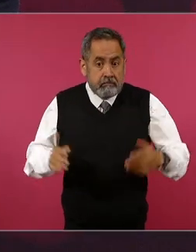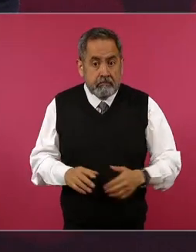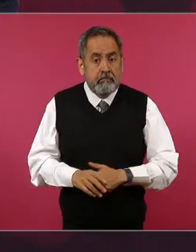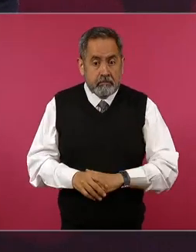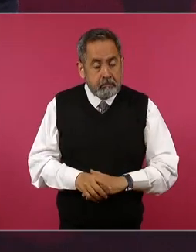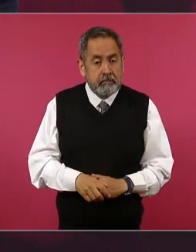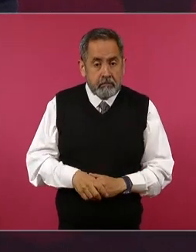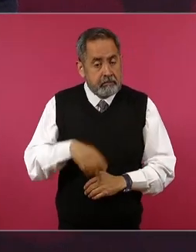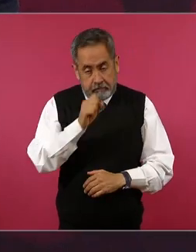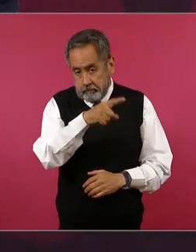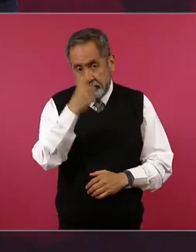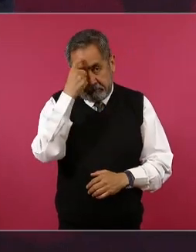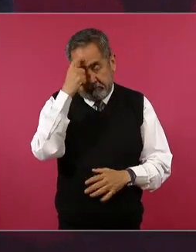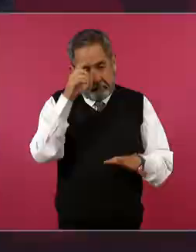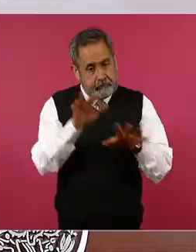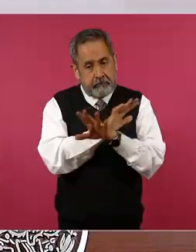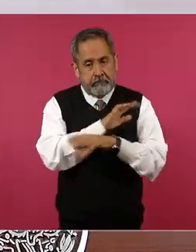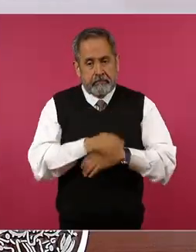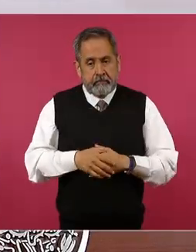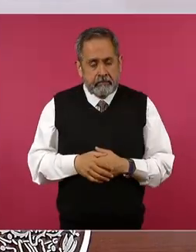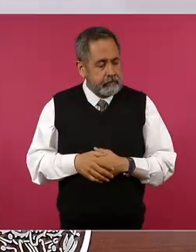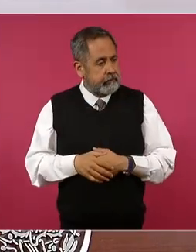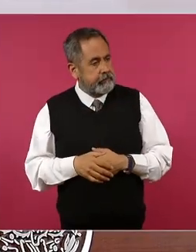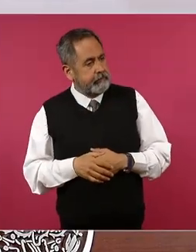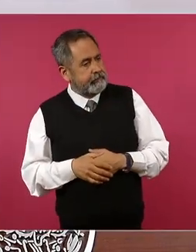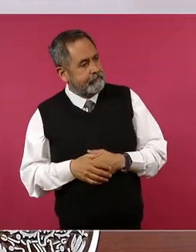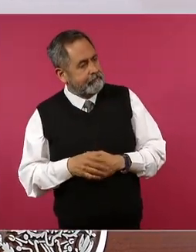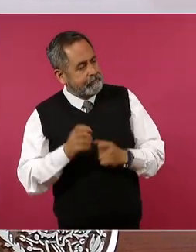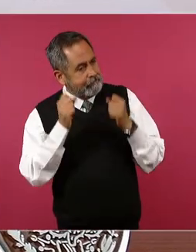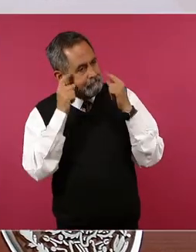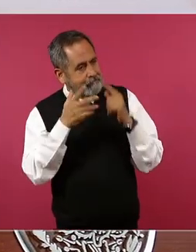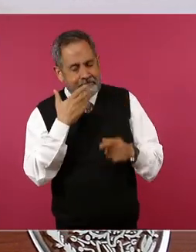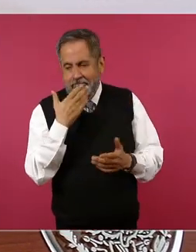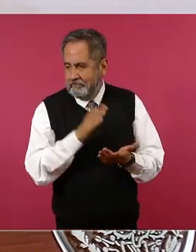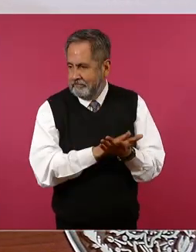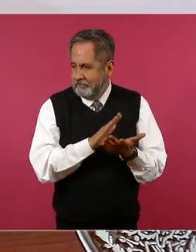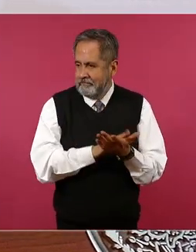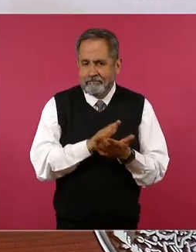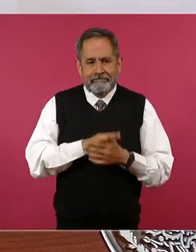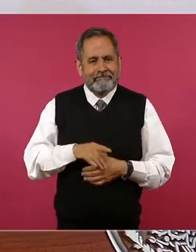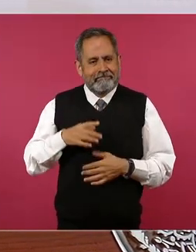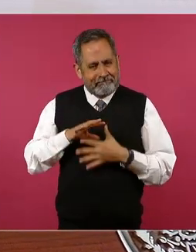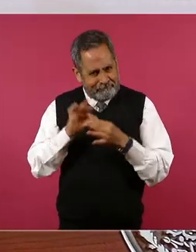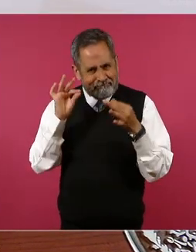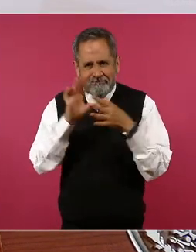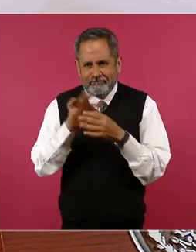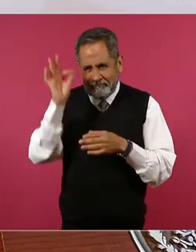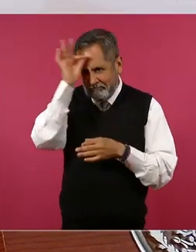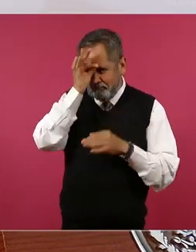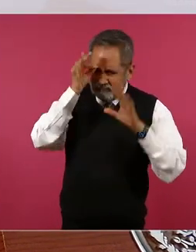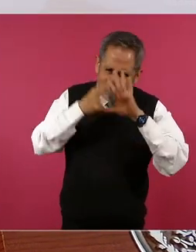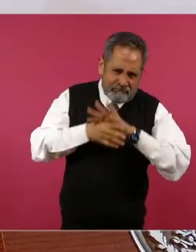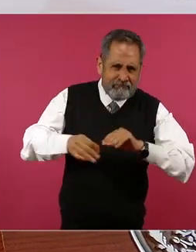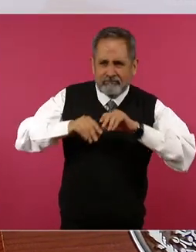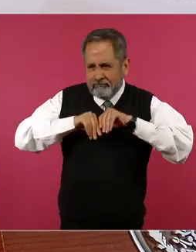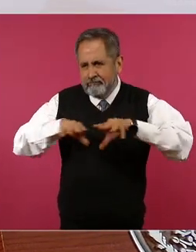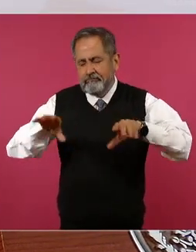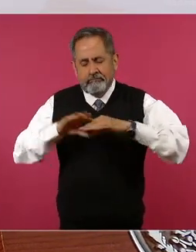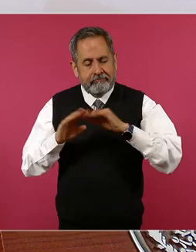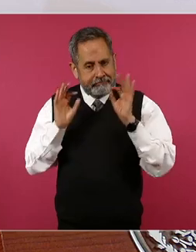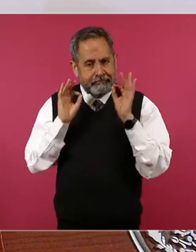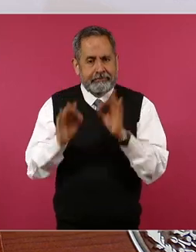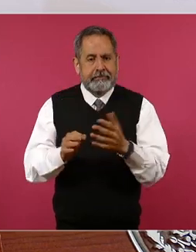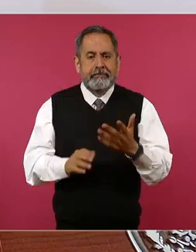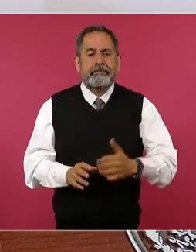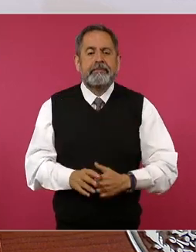todo eso me encanta porque filosofía pura el dicho